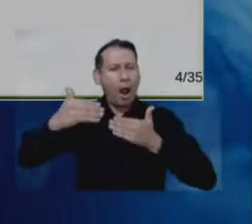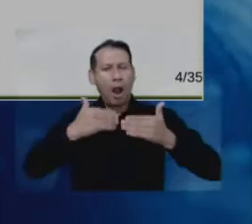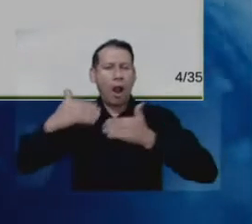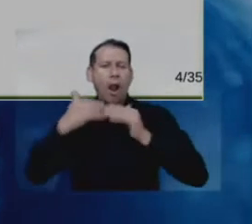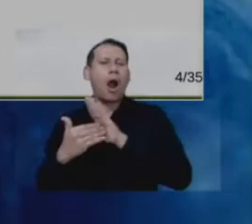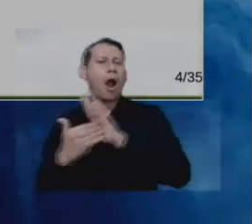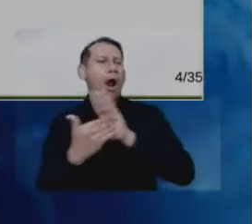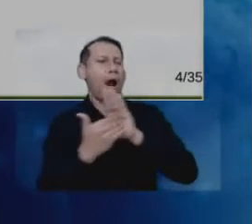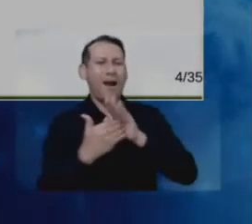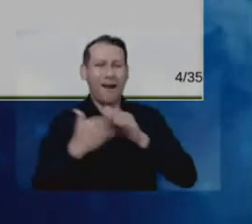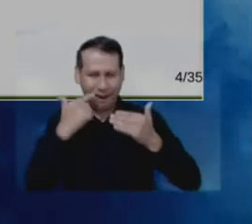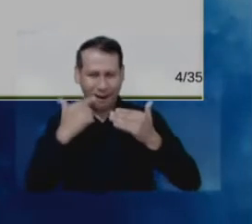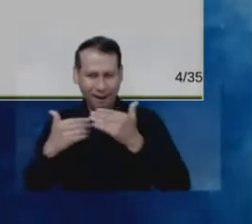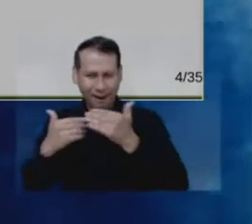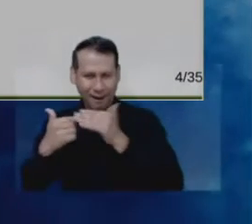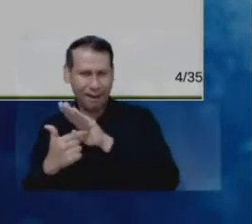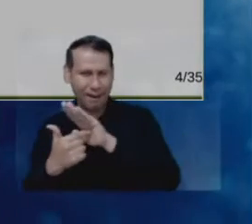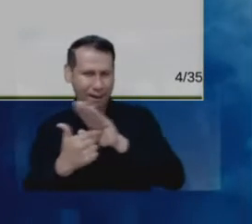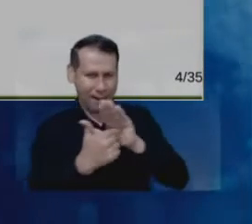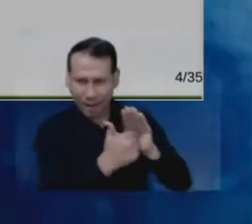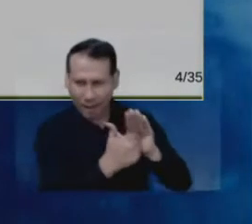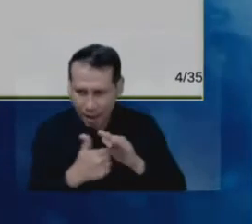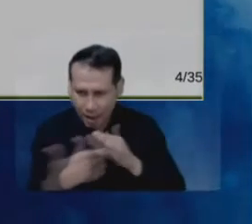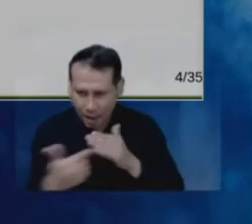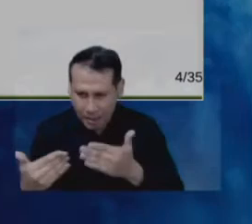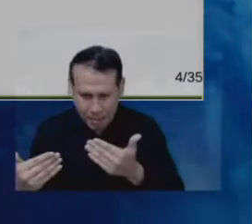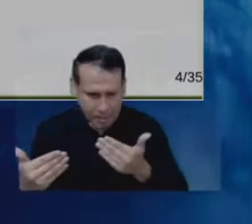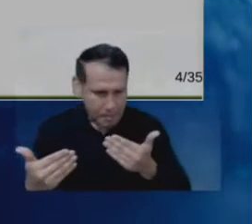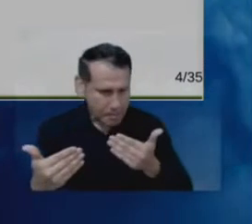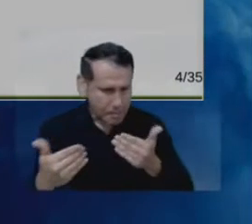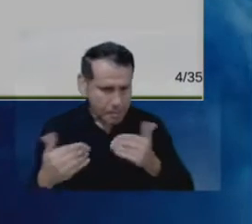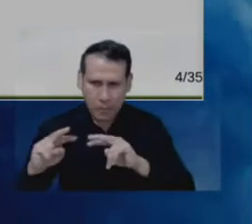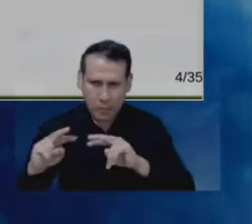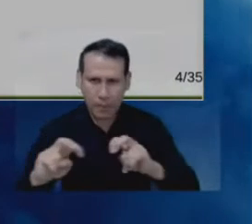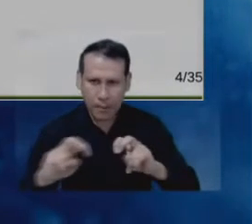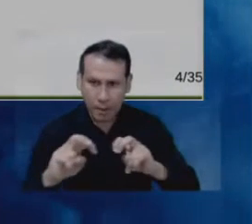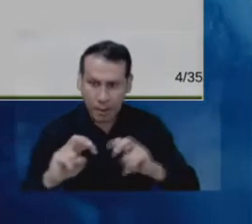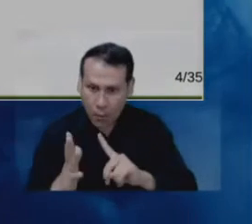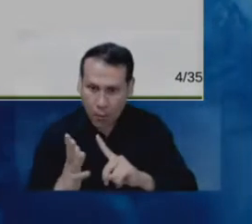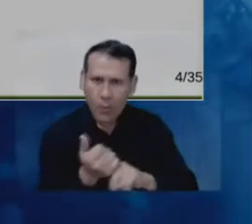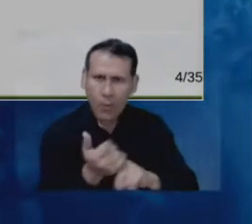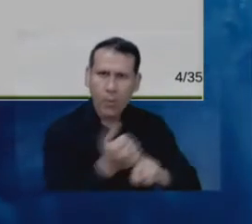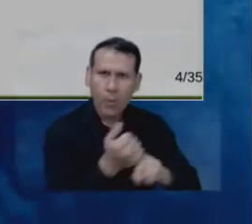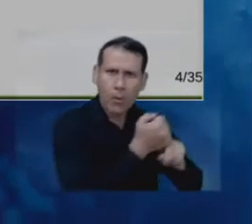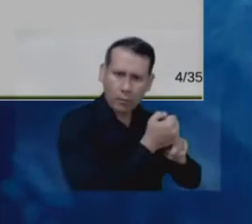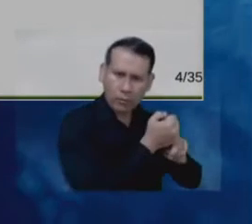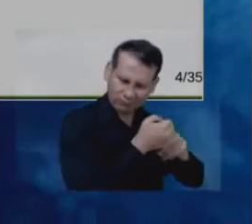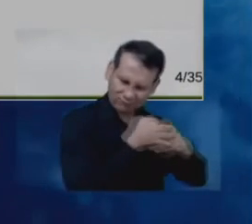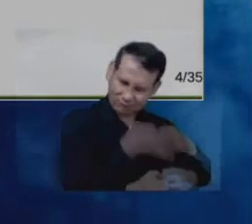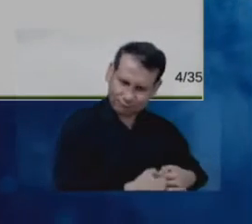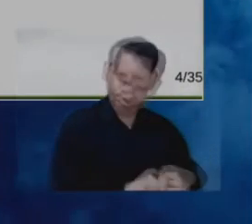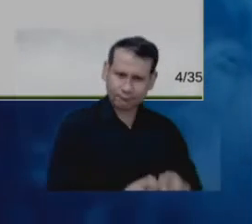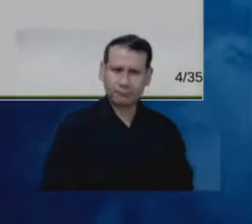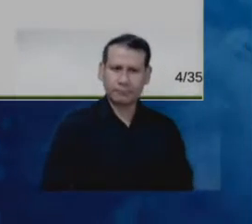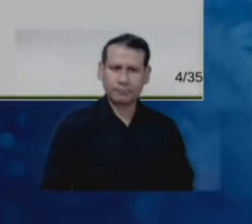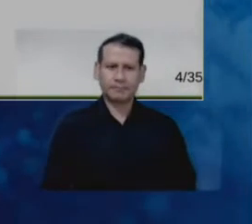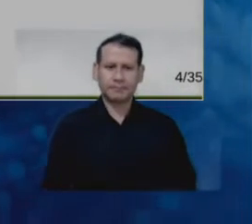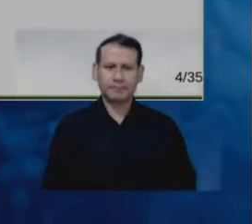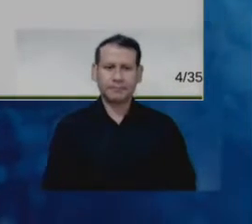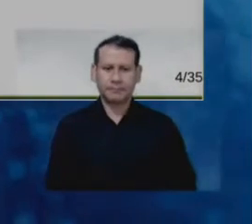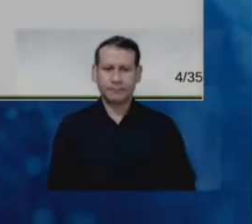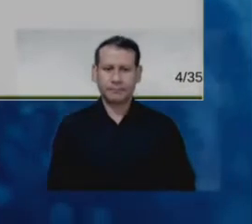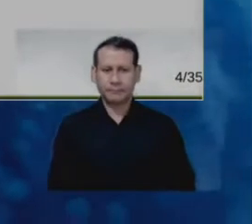permite obtener resultados de una gran precisión y que no son posibles mediante técnicas